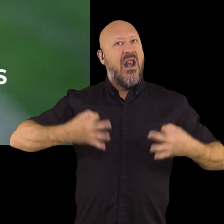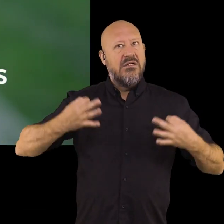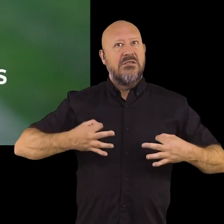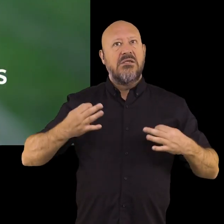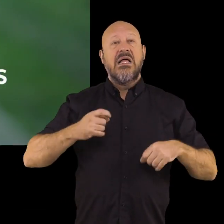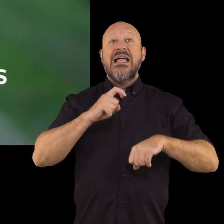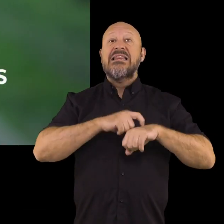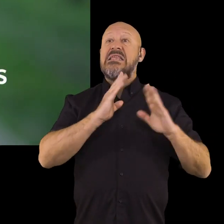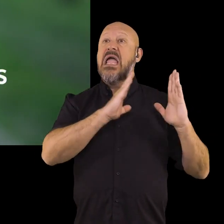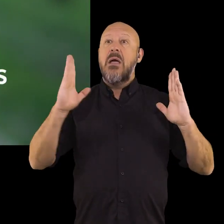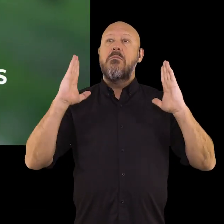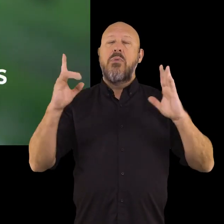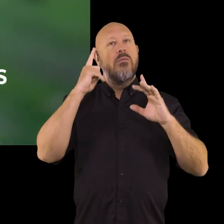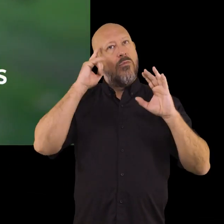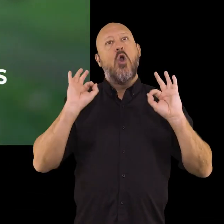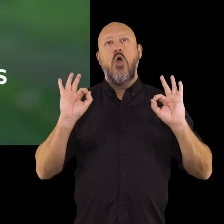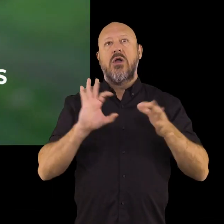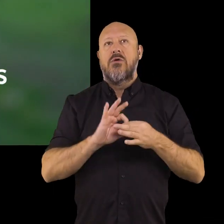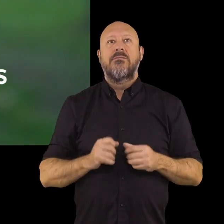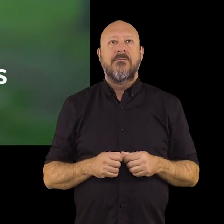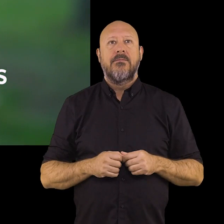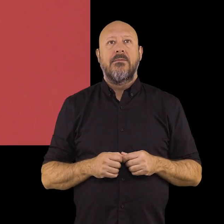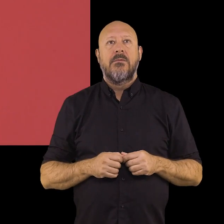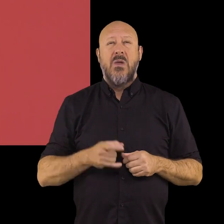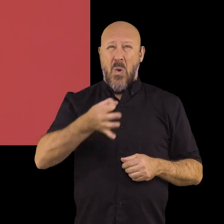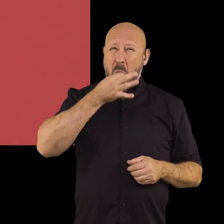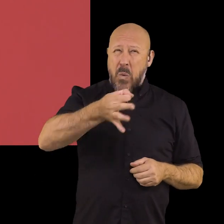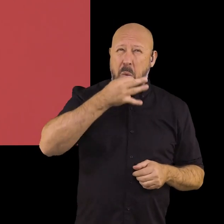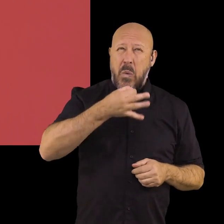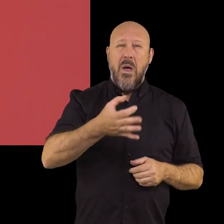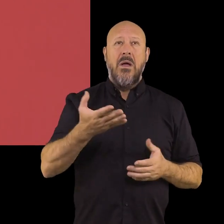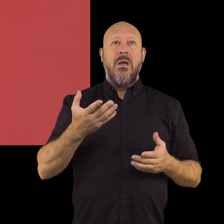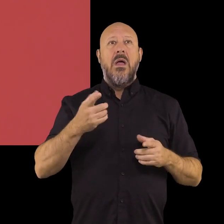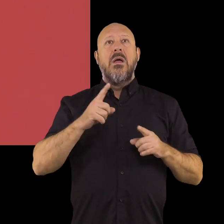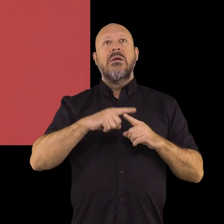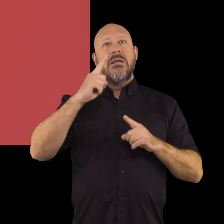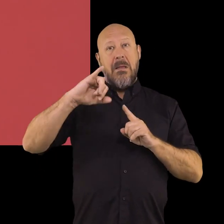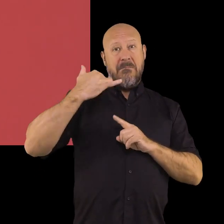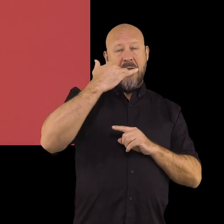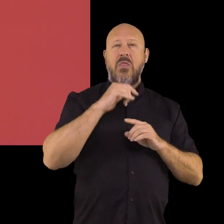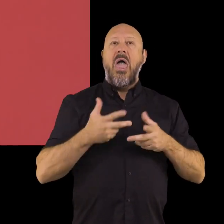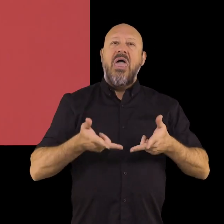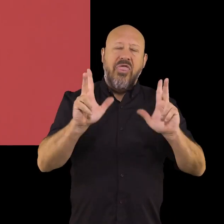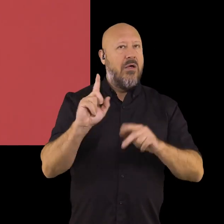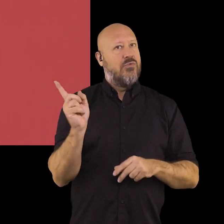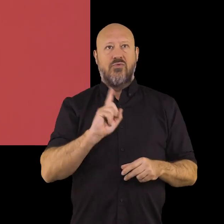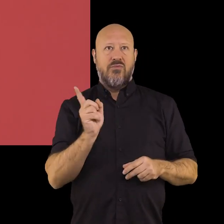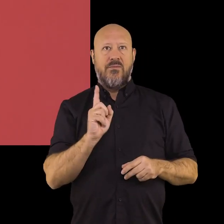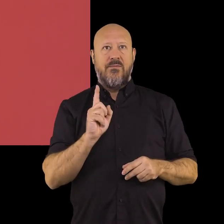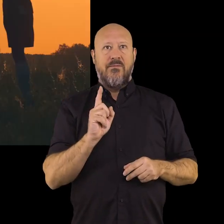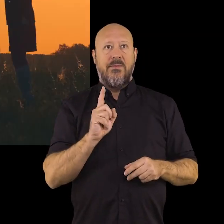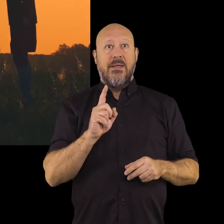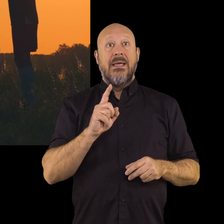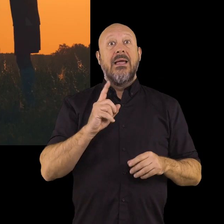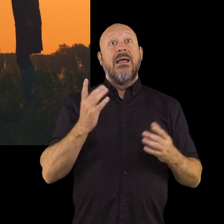ser realistas y consistentes en el tiempo. No ser monés ni cedas a intentos de manipulación.